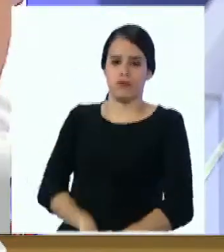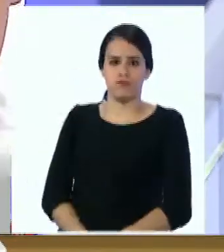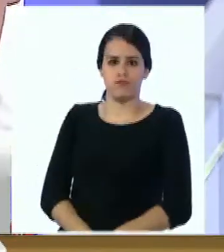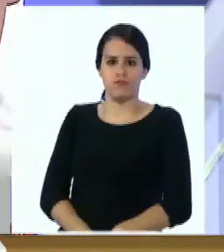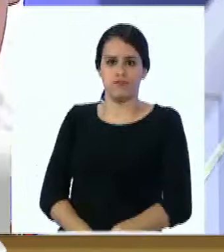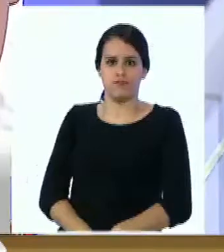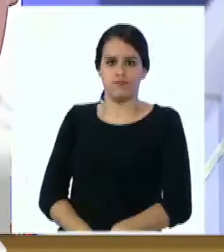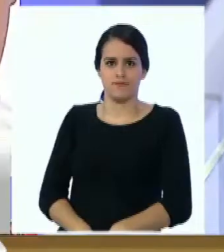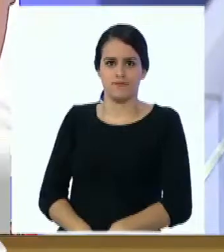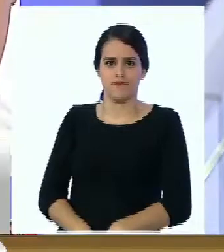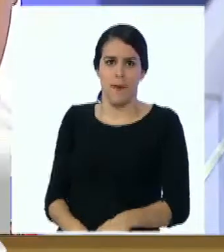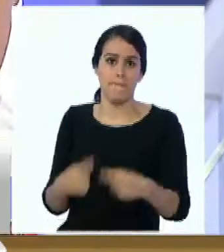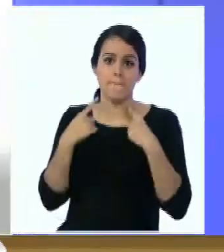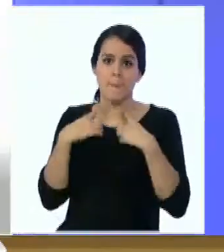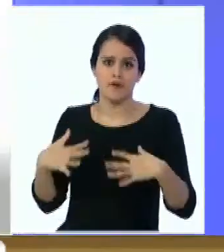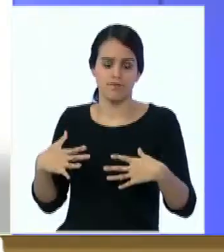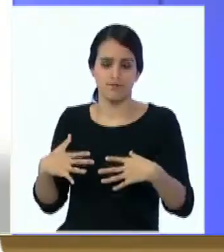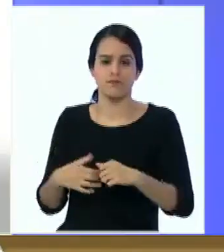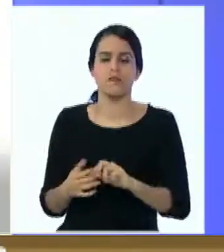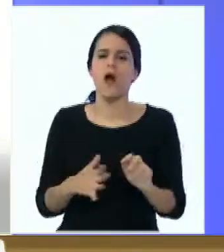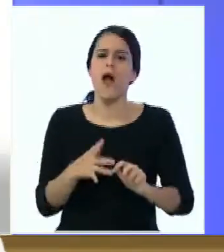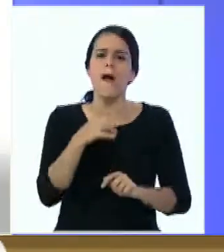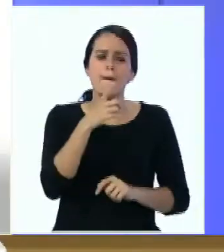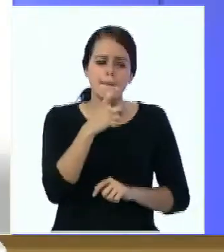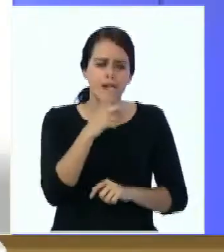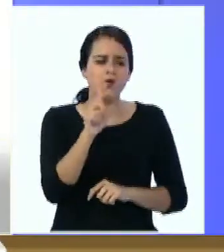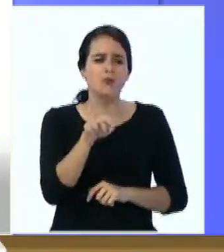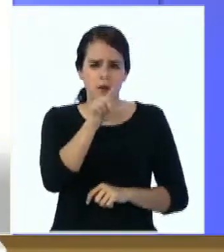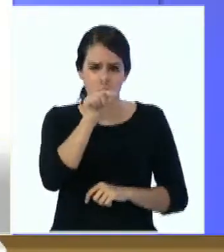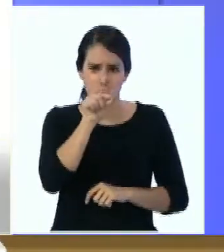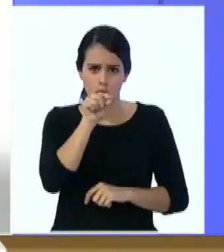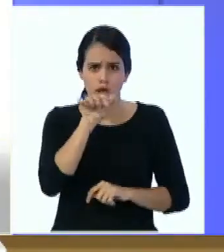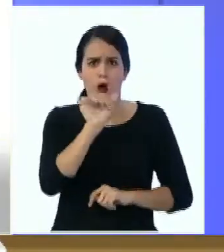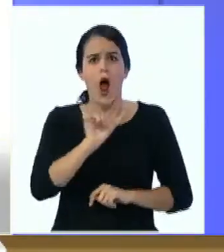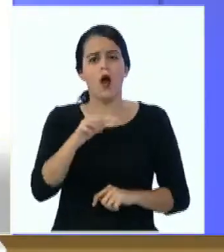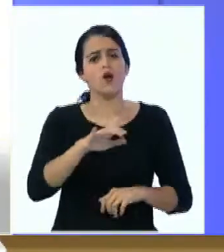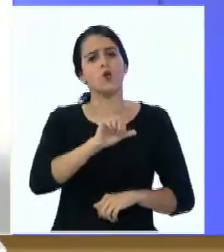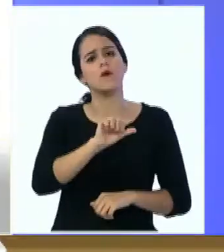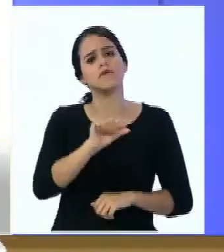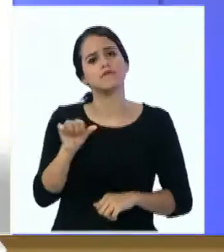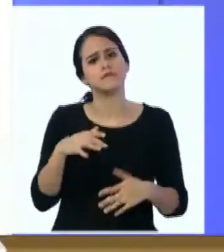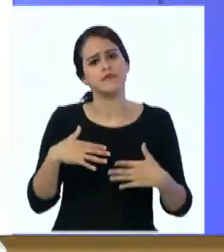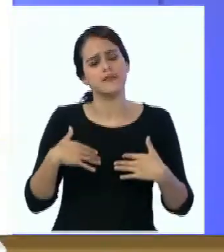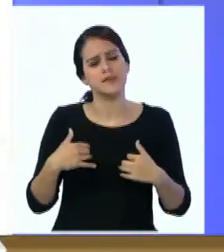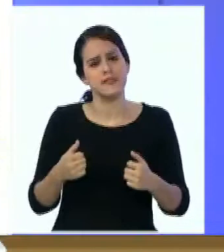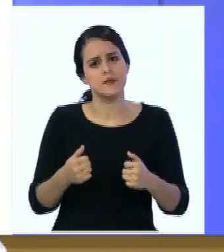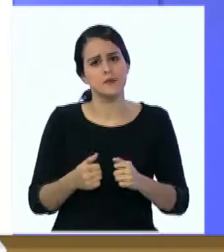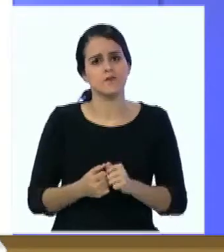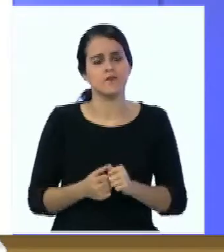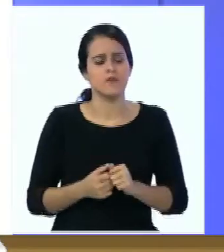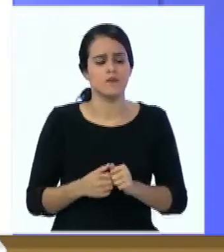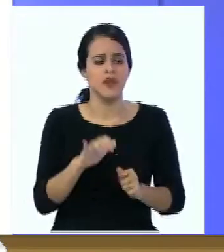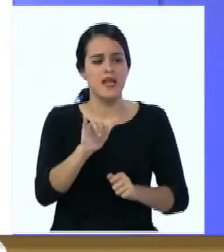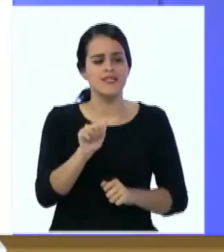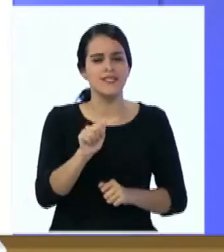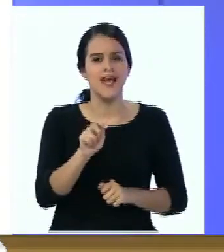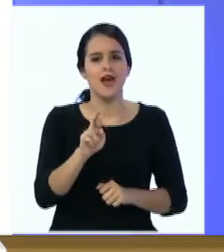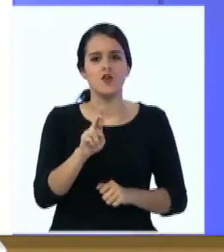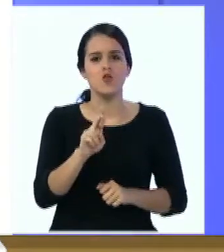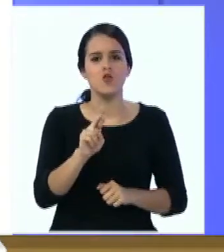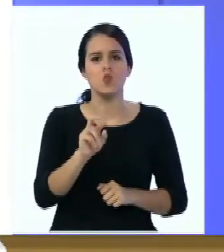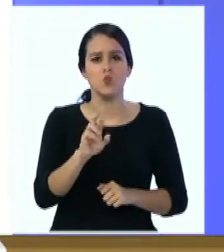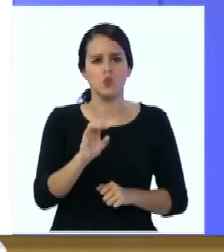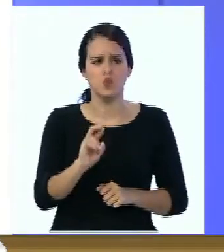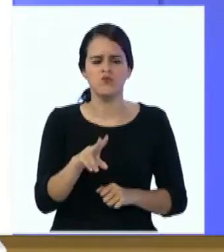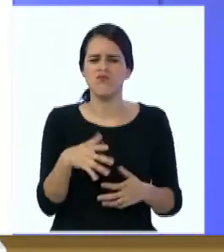la batalla el microorganismo Tenemos pregunta por Twitter, arroba salud que un bajo gb la hace yanuru 3 y dice que son los